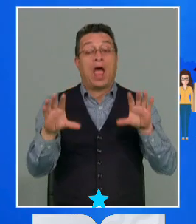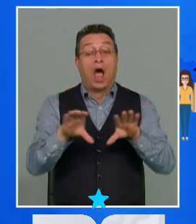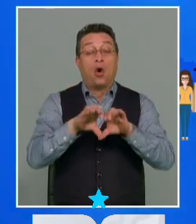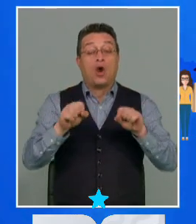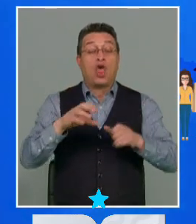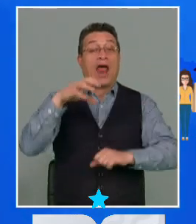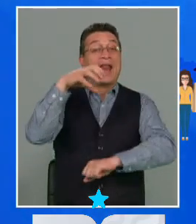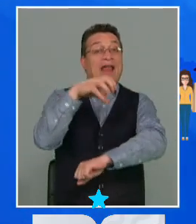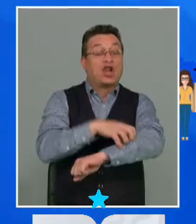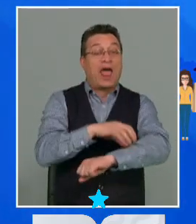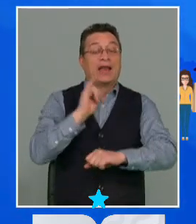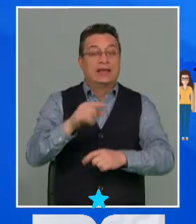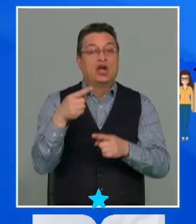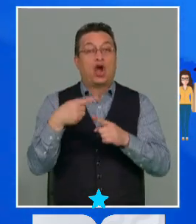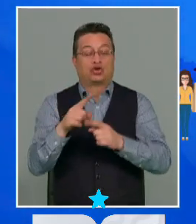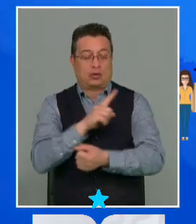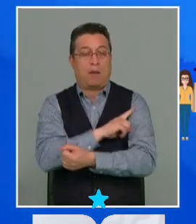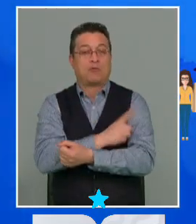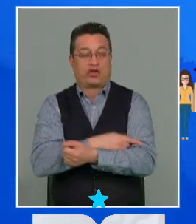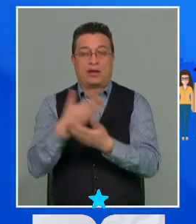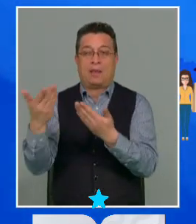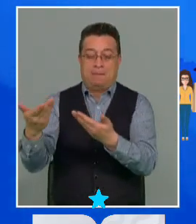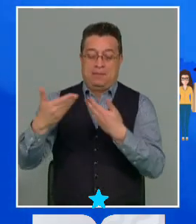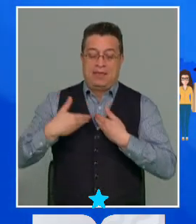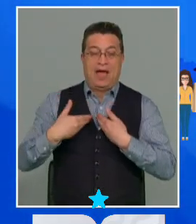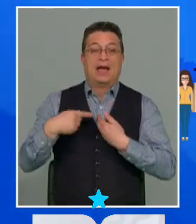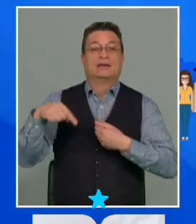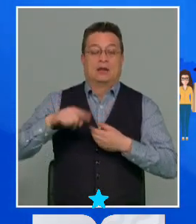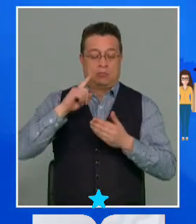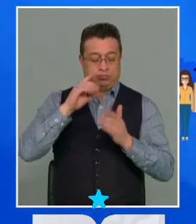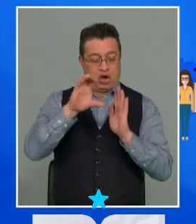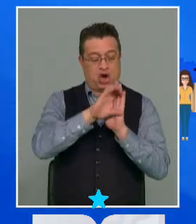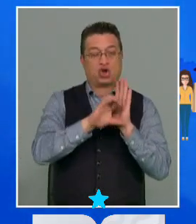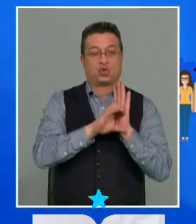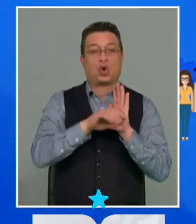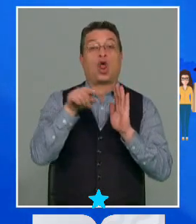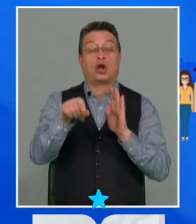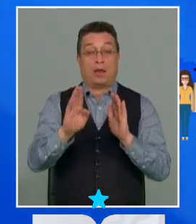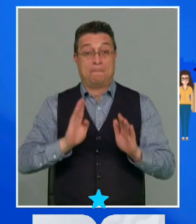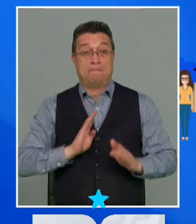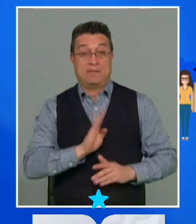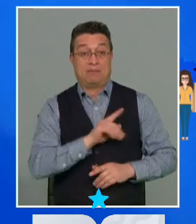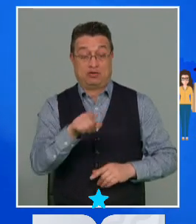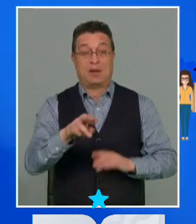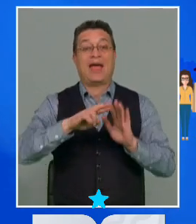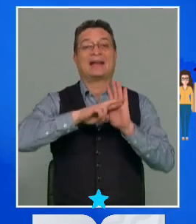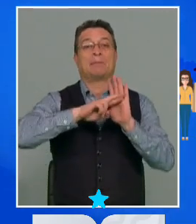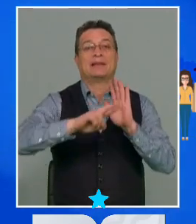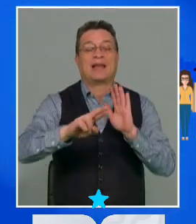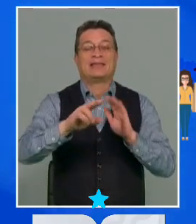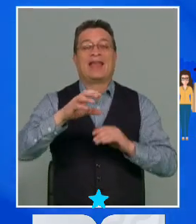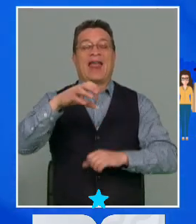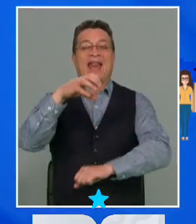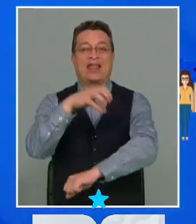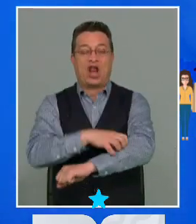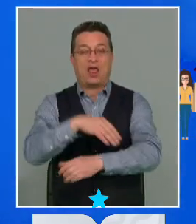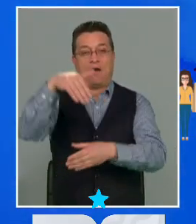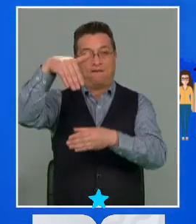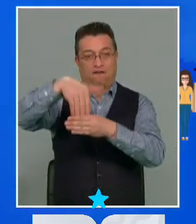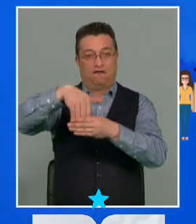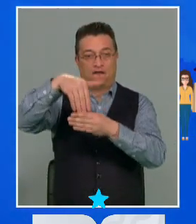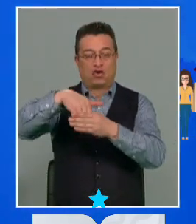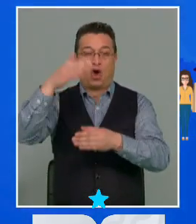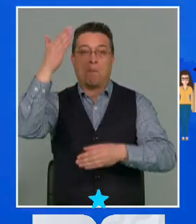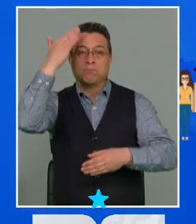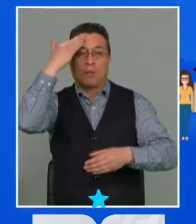y de ejercer las demás facultades encomendadas por esta Constitución. Sus integrantes se denominan representantes regionales y se eligen en votación